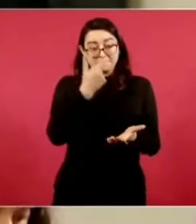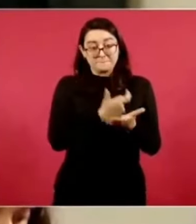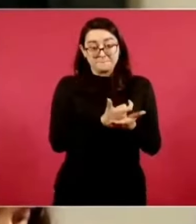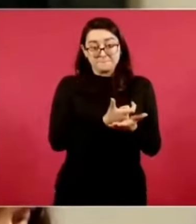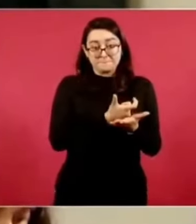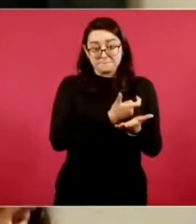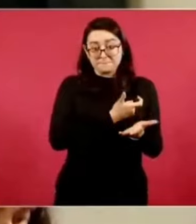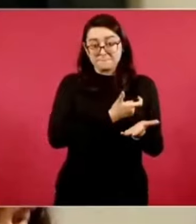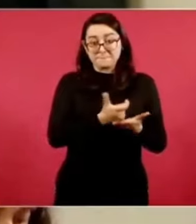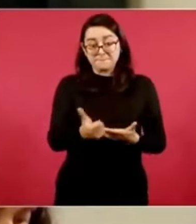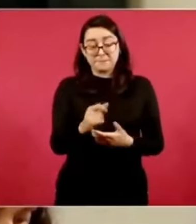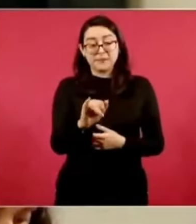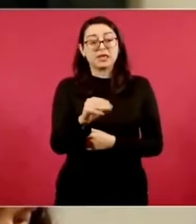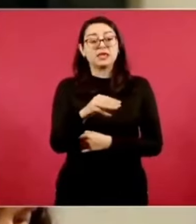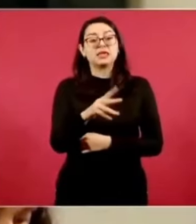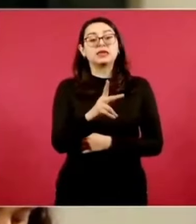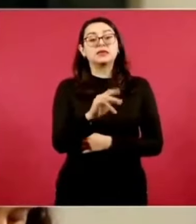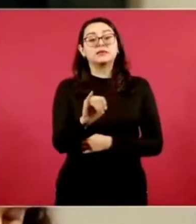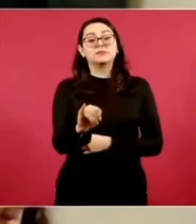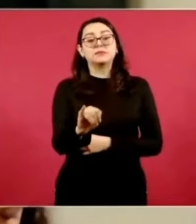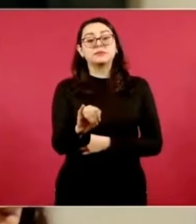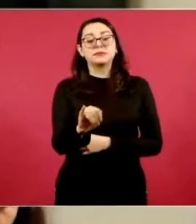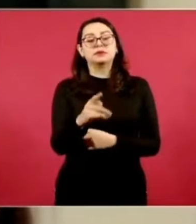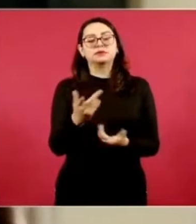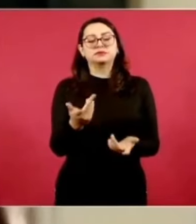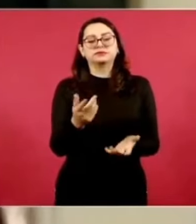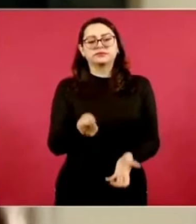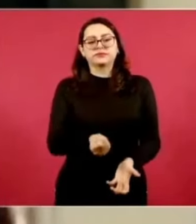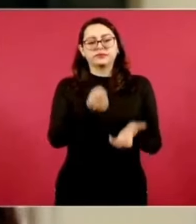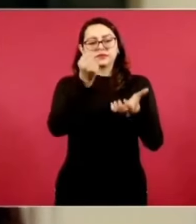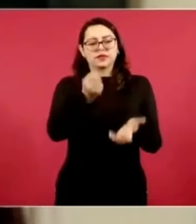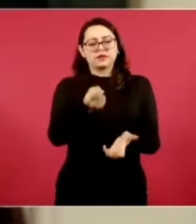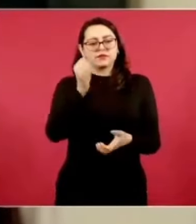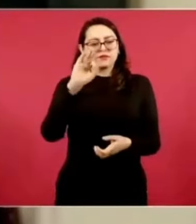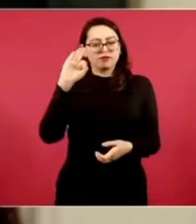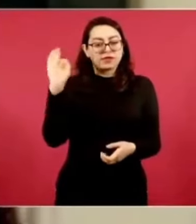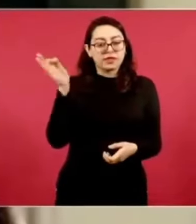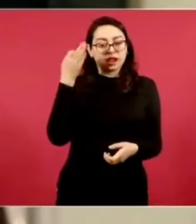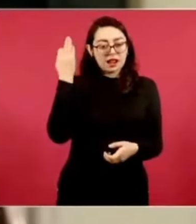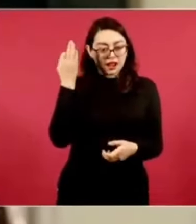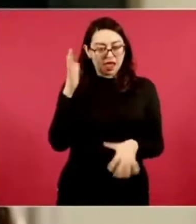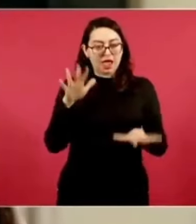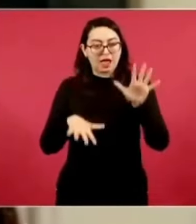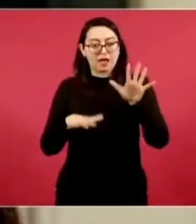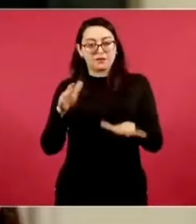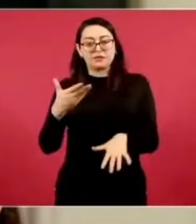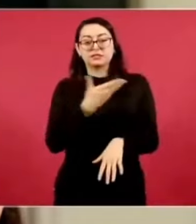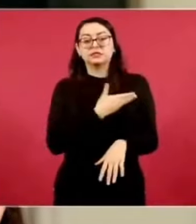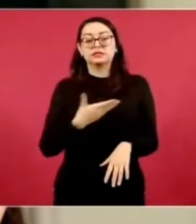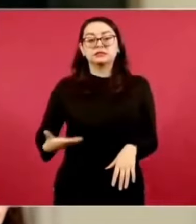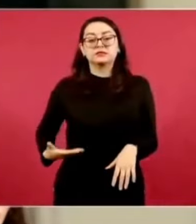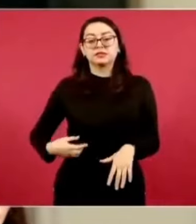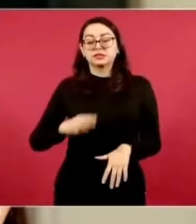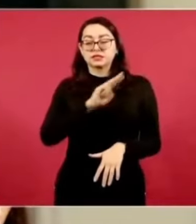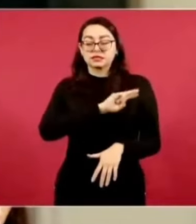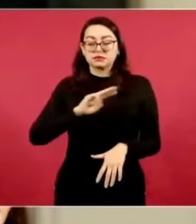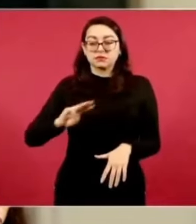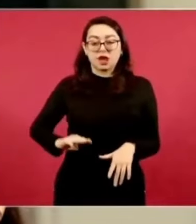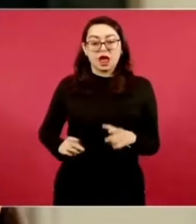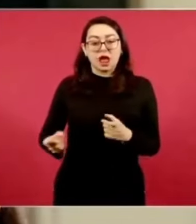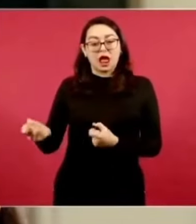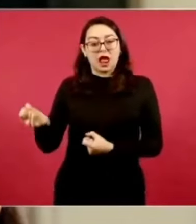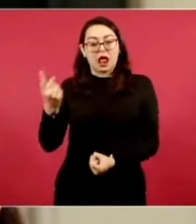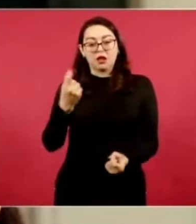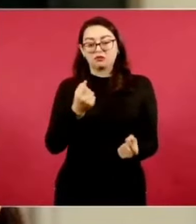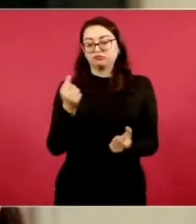LIMPI, pero son solamente recursos federales. Y de repente hay presidentes municipales, aunque no es la totalidad, que no